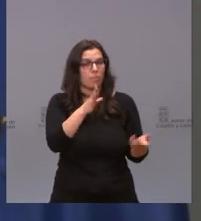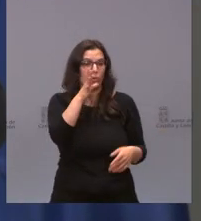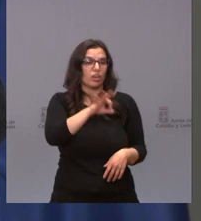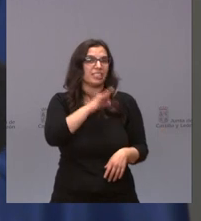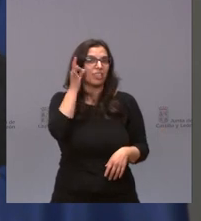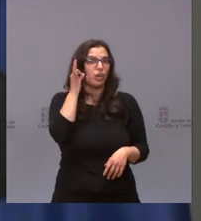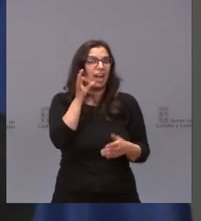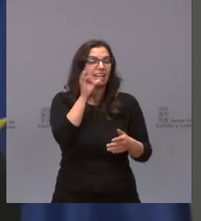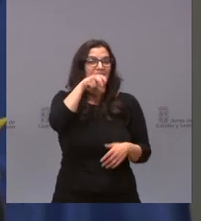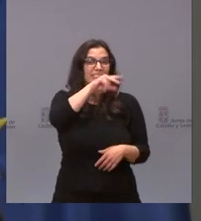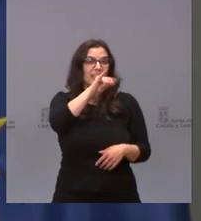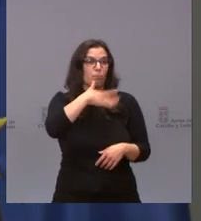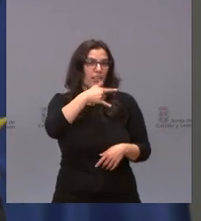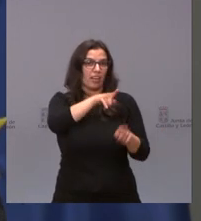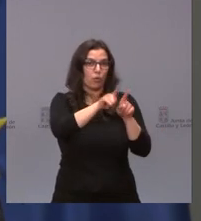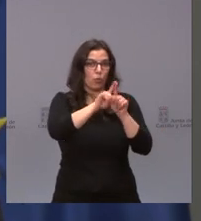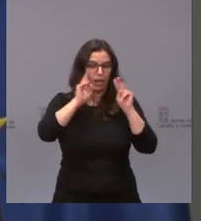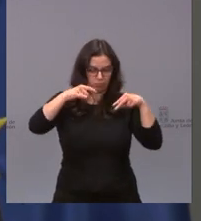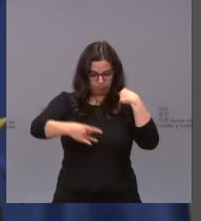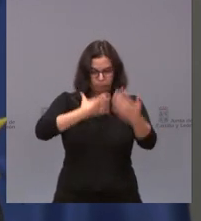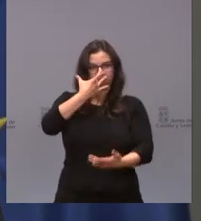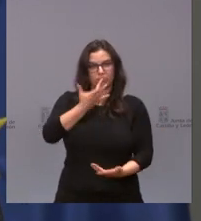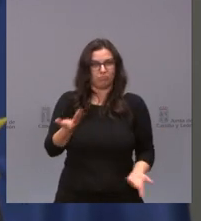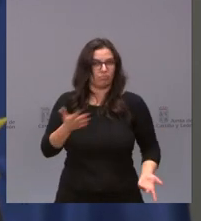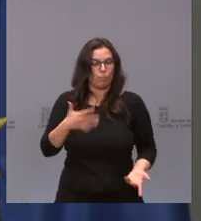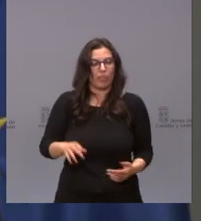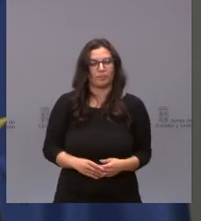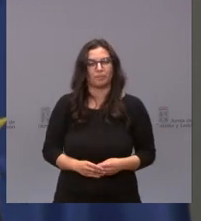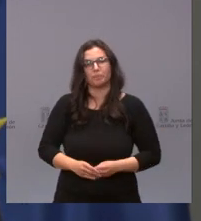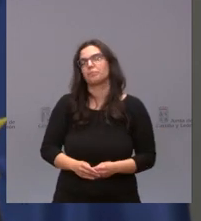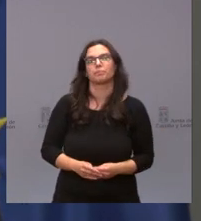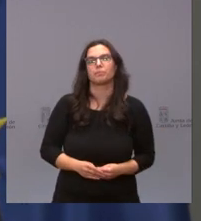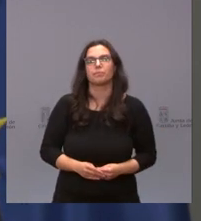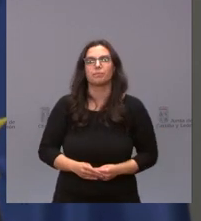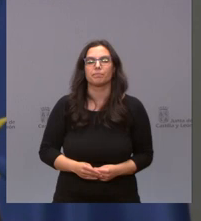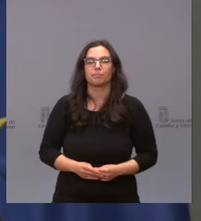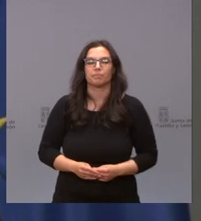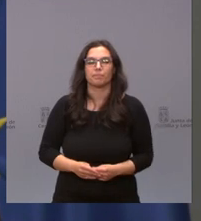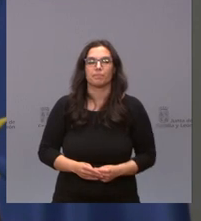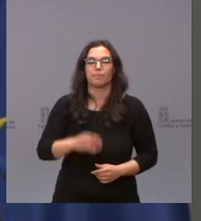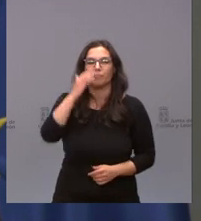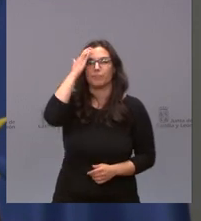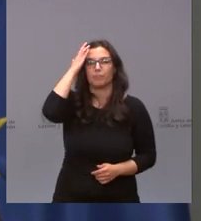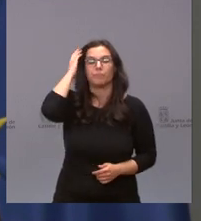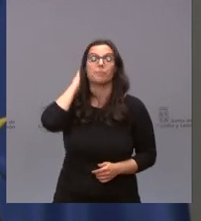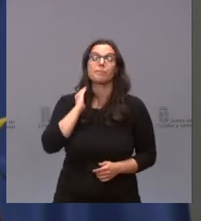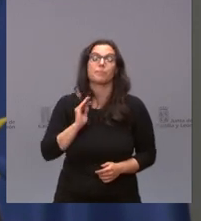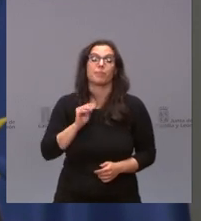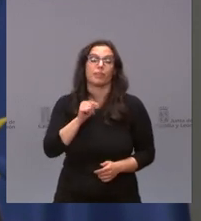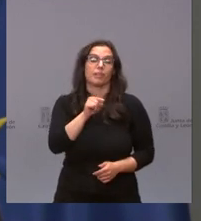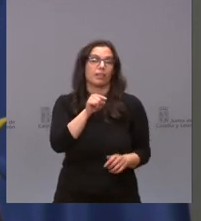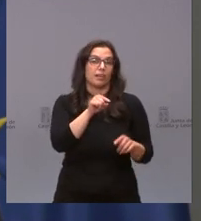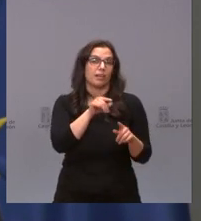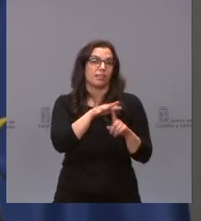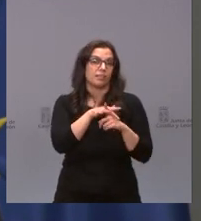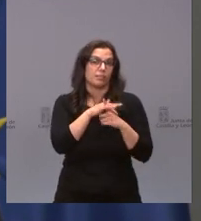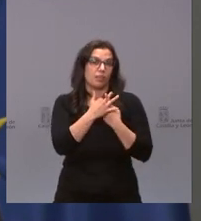expulsarse a sí misma mire este este hecho que no